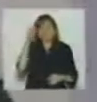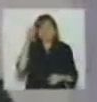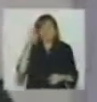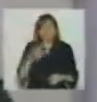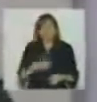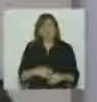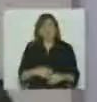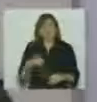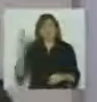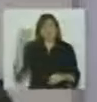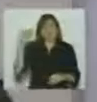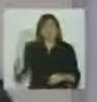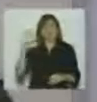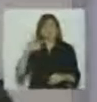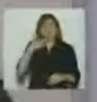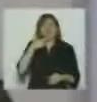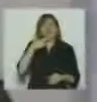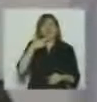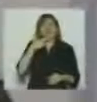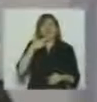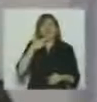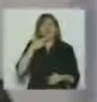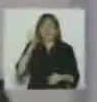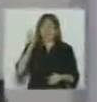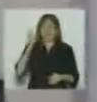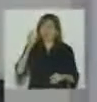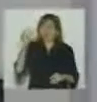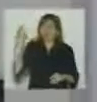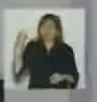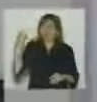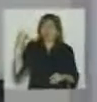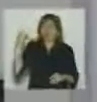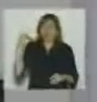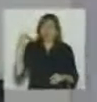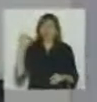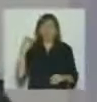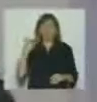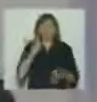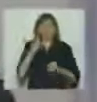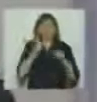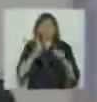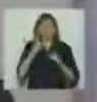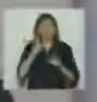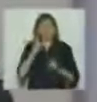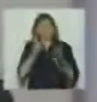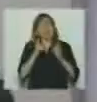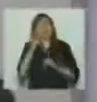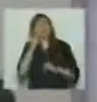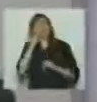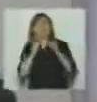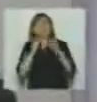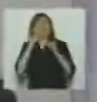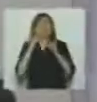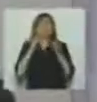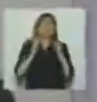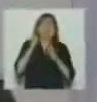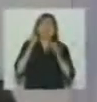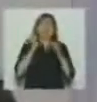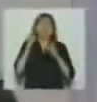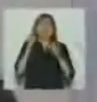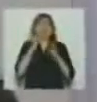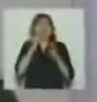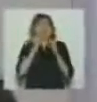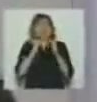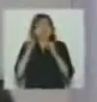de octubre de repente muchos de vinieron esos que escriben en letra de molde algunos no todos algunos sería injusto